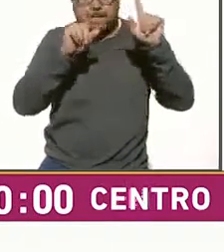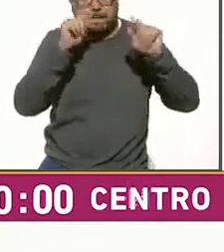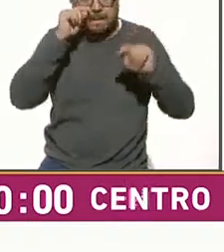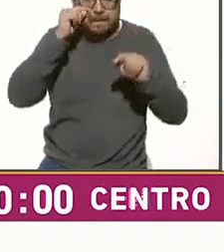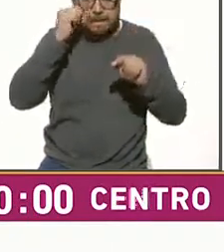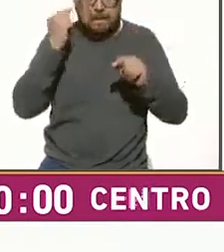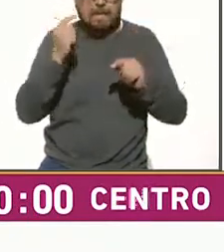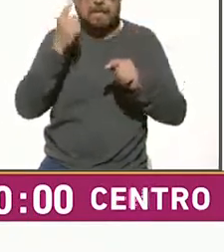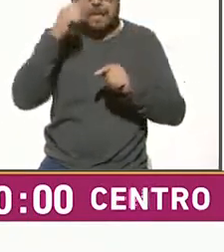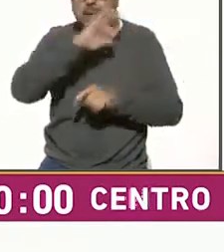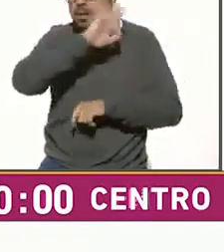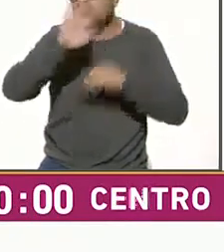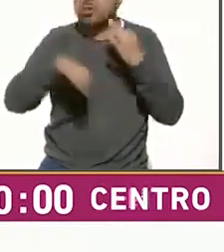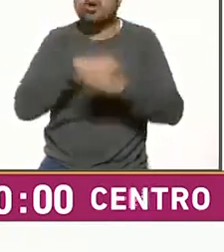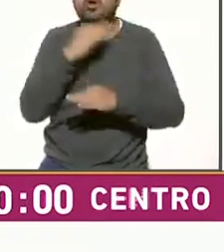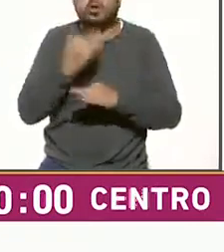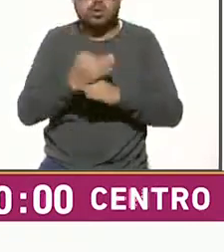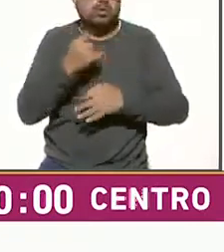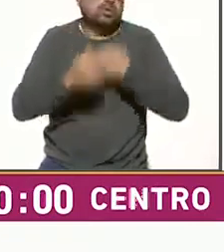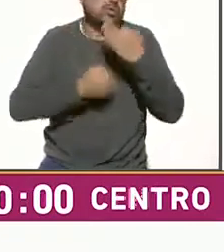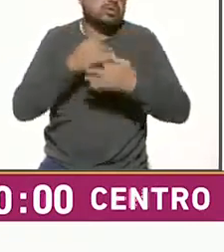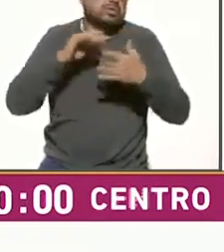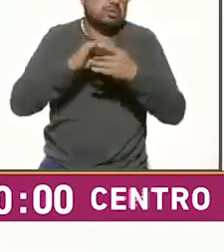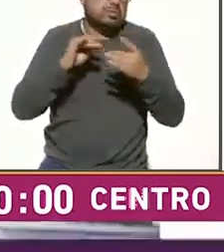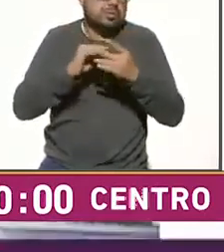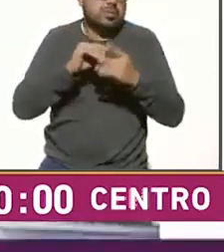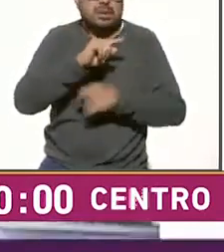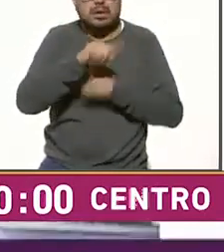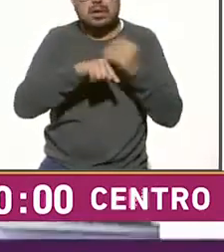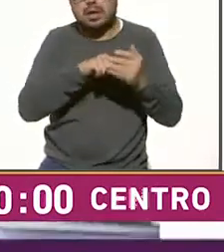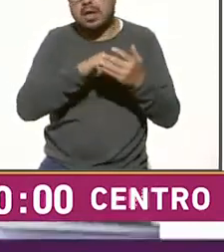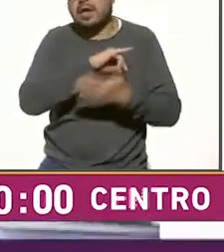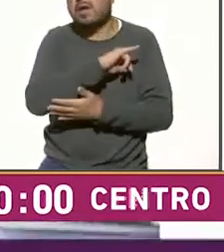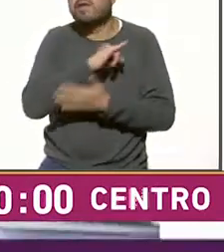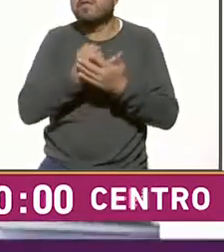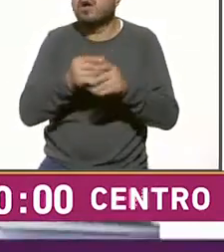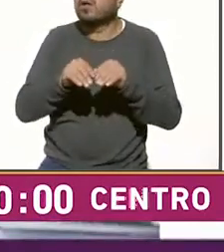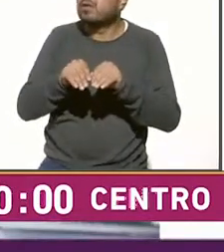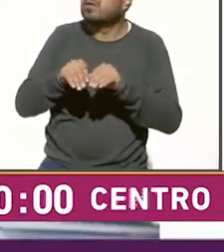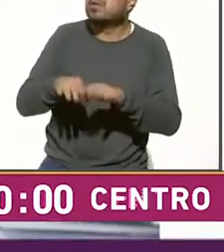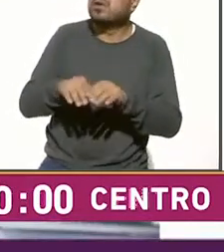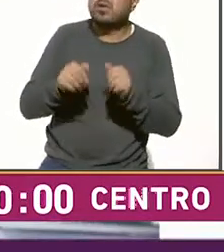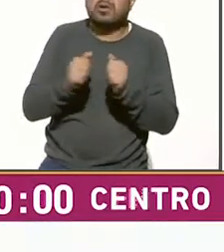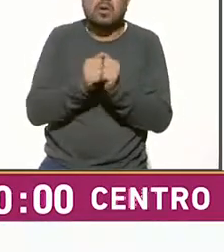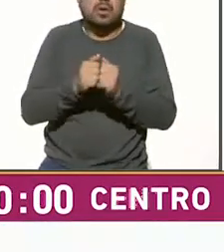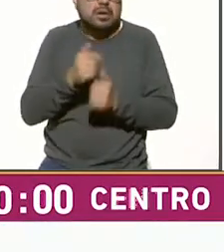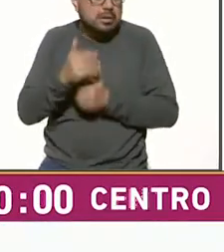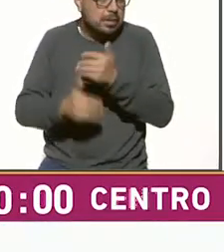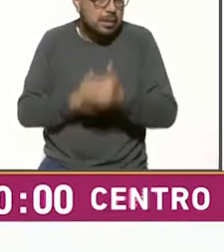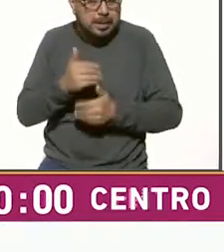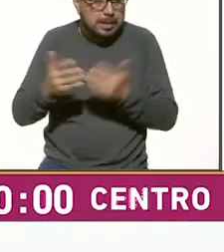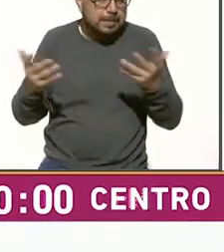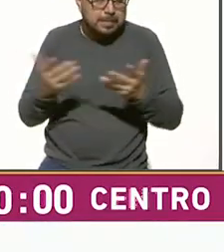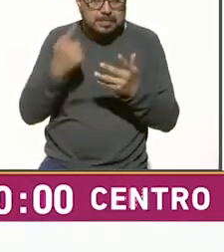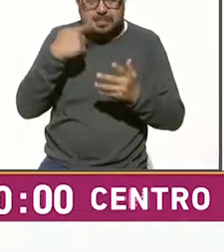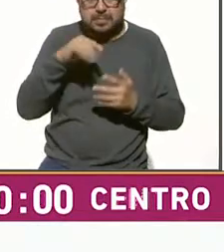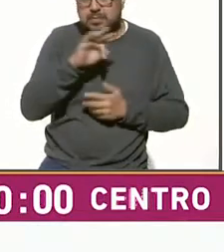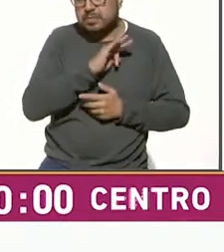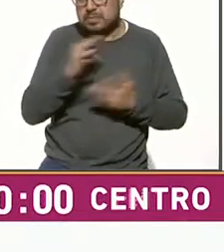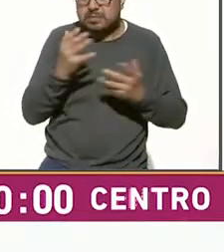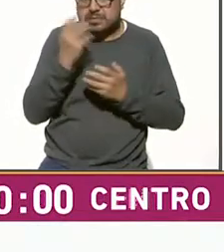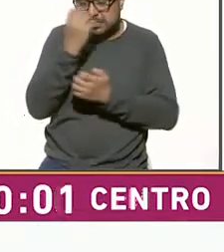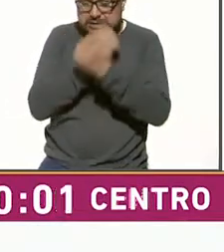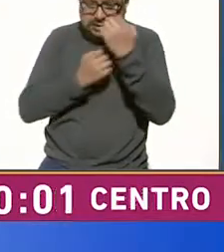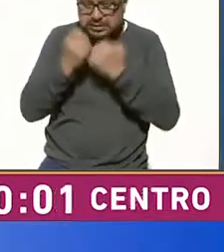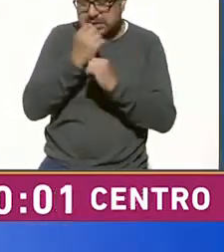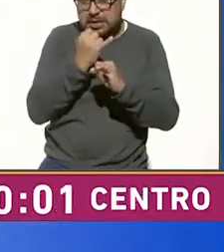para todos ellos les diremos en este noticiario y en todos nuestros espacios informativos los pasos a seguir para que puedan realizar su examen de